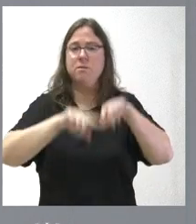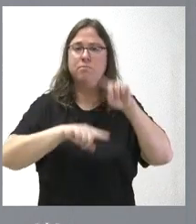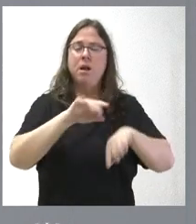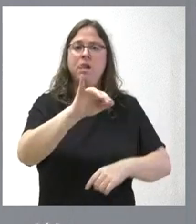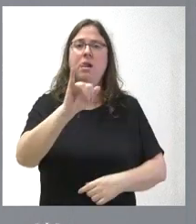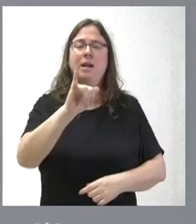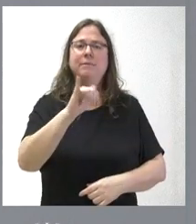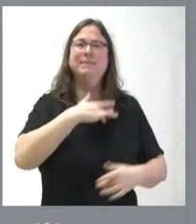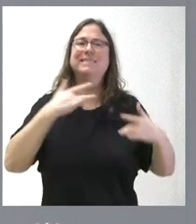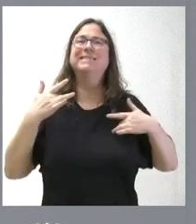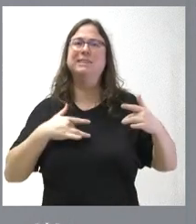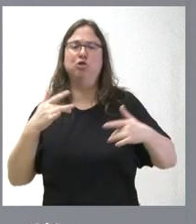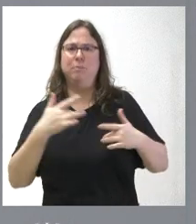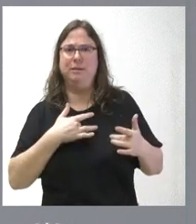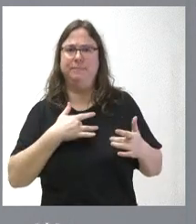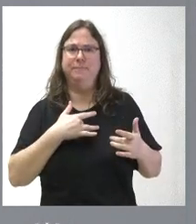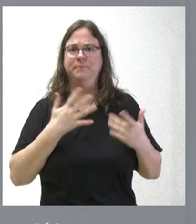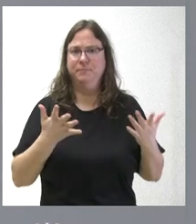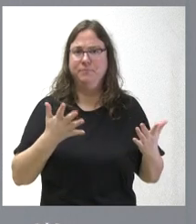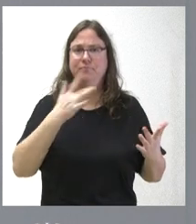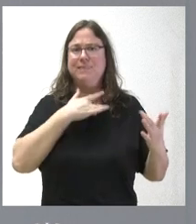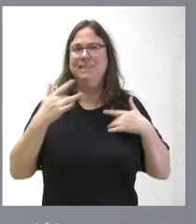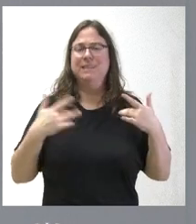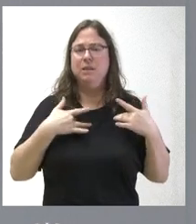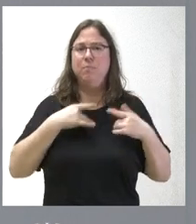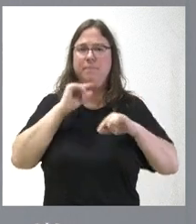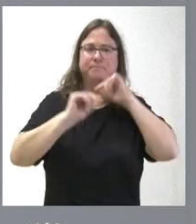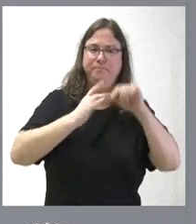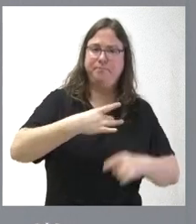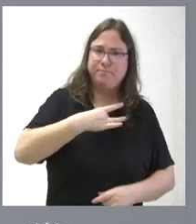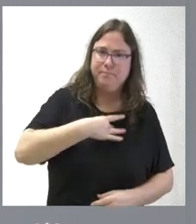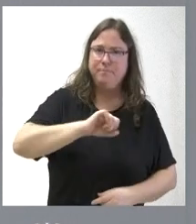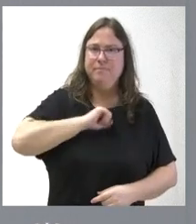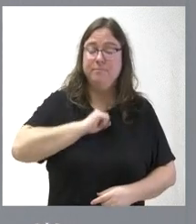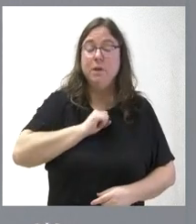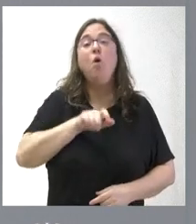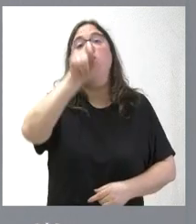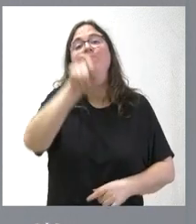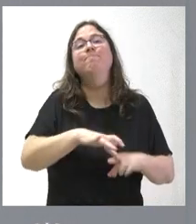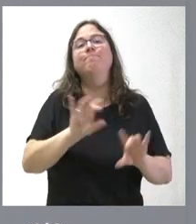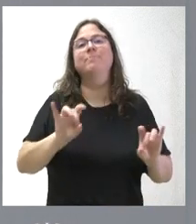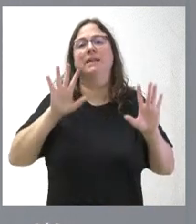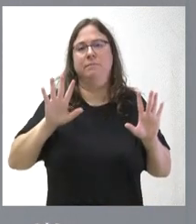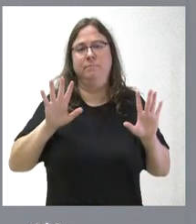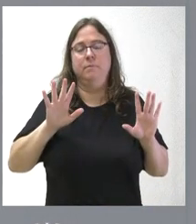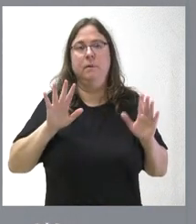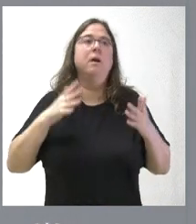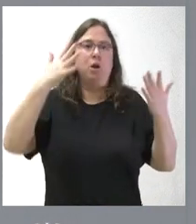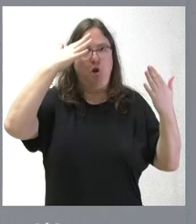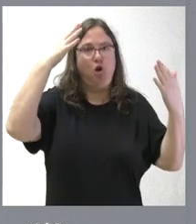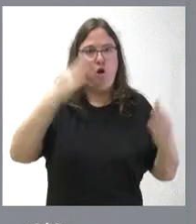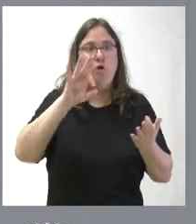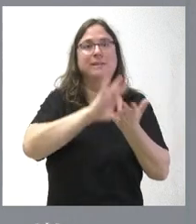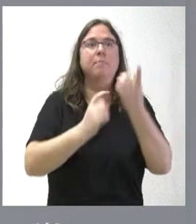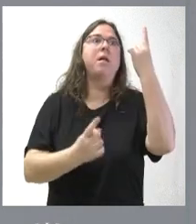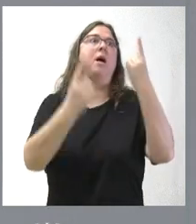síntomas de infección respiratoria o bien sean vulnerables a la misma. Esto no quita, lógicamente, que en algún servicio